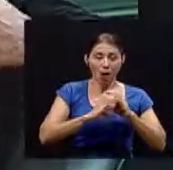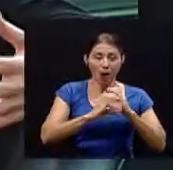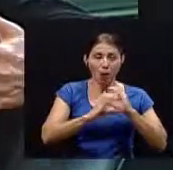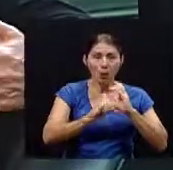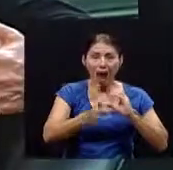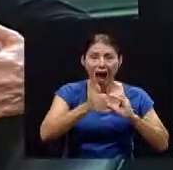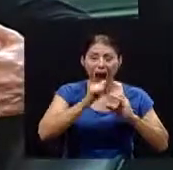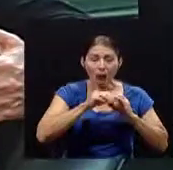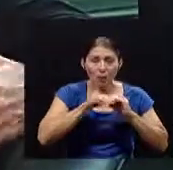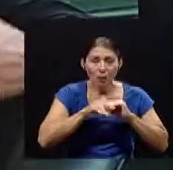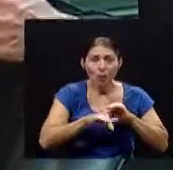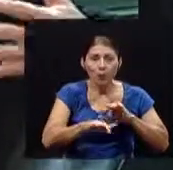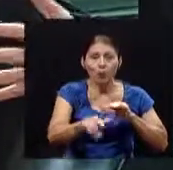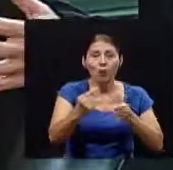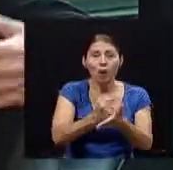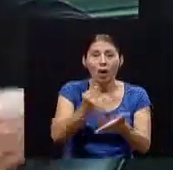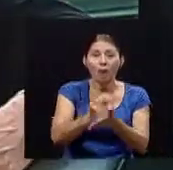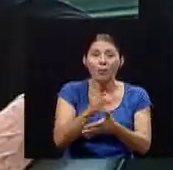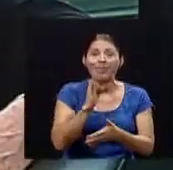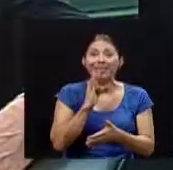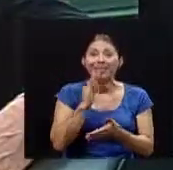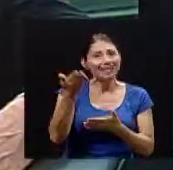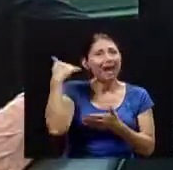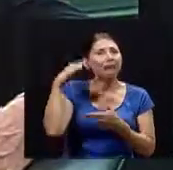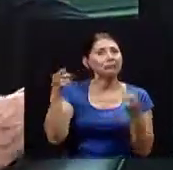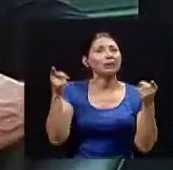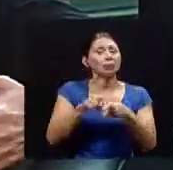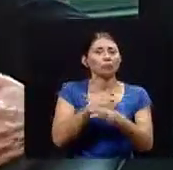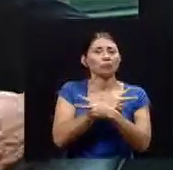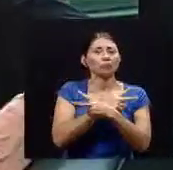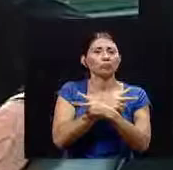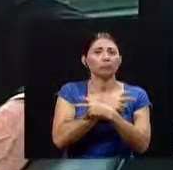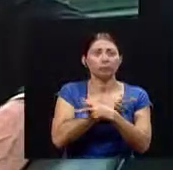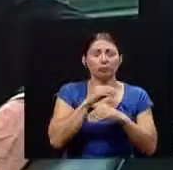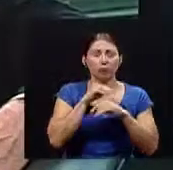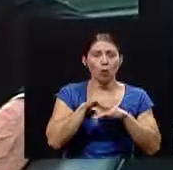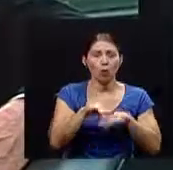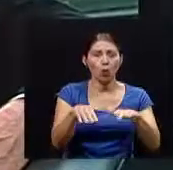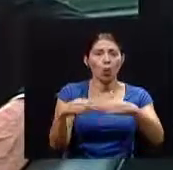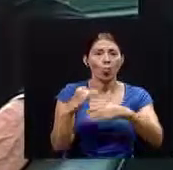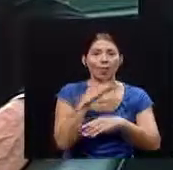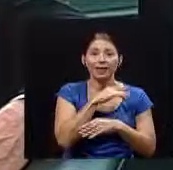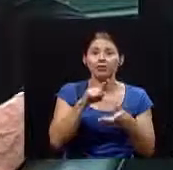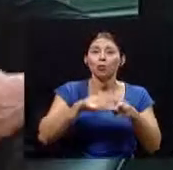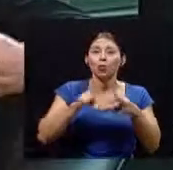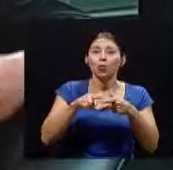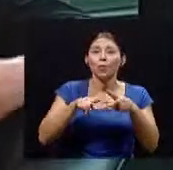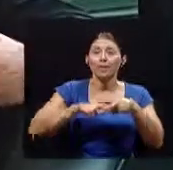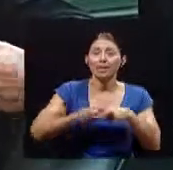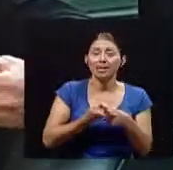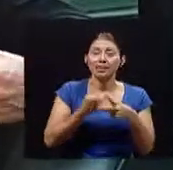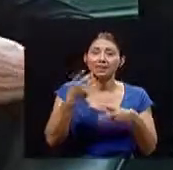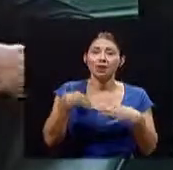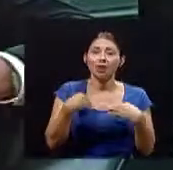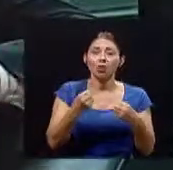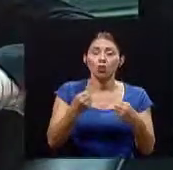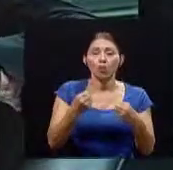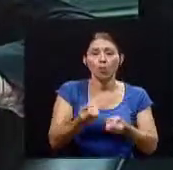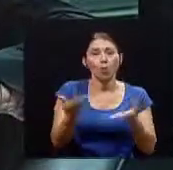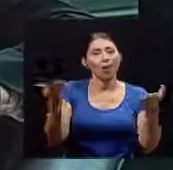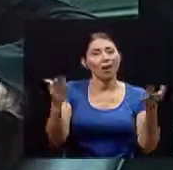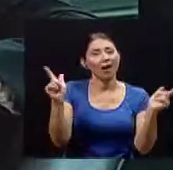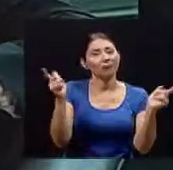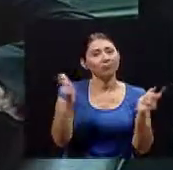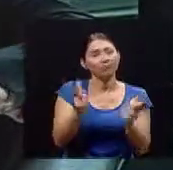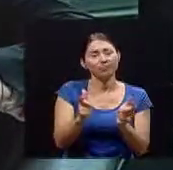ahí vamos a tener entonces también problemas muy serios de salud pública y entonces ahí tenemos que